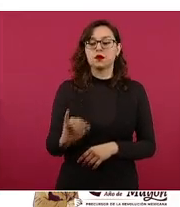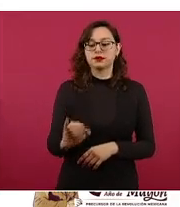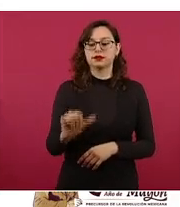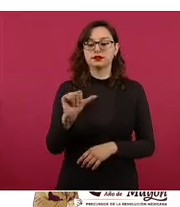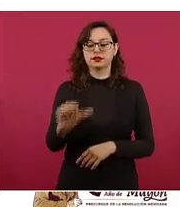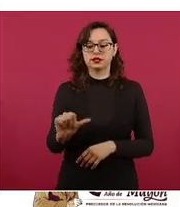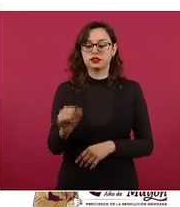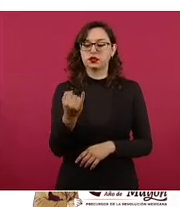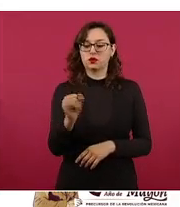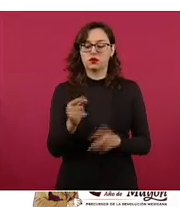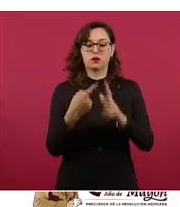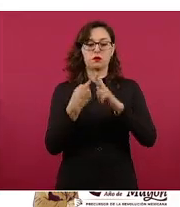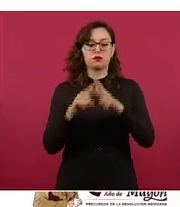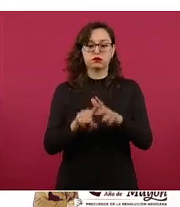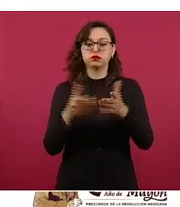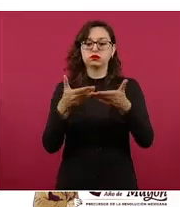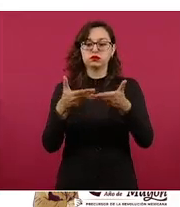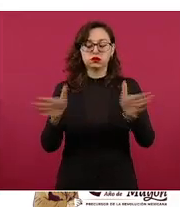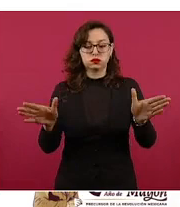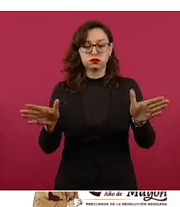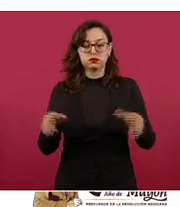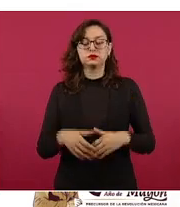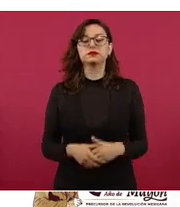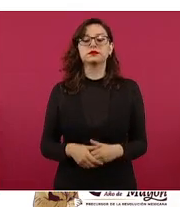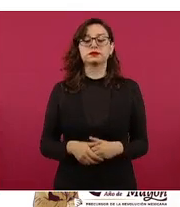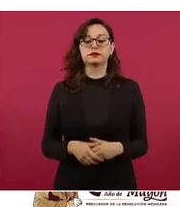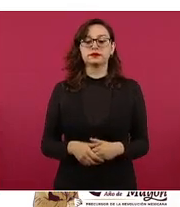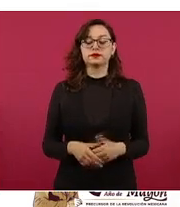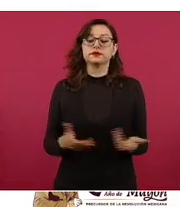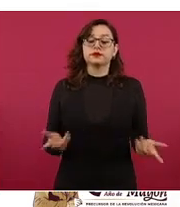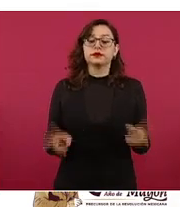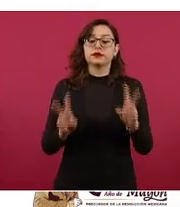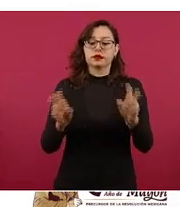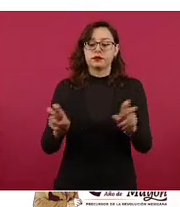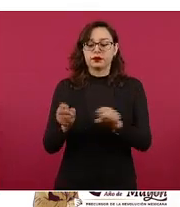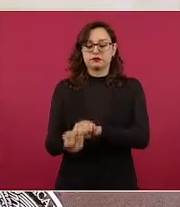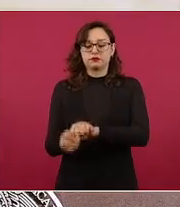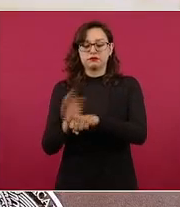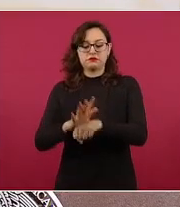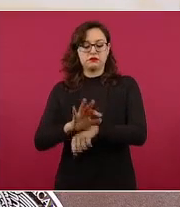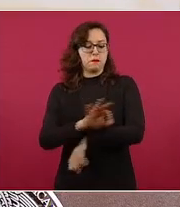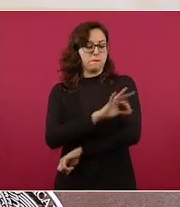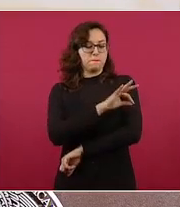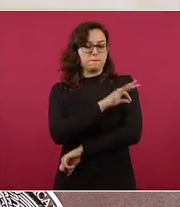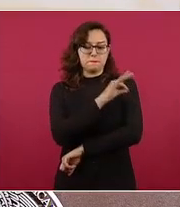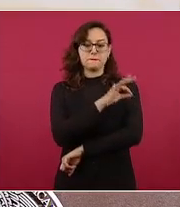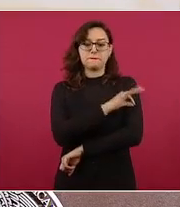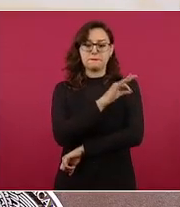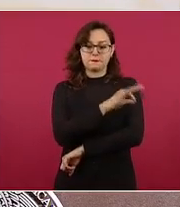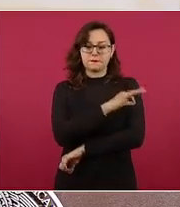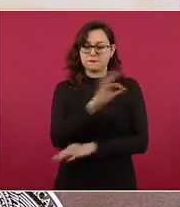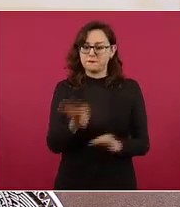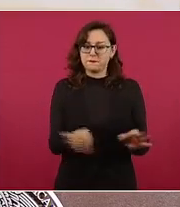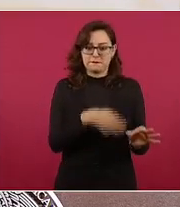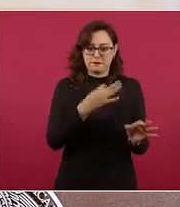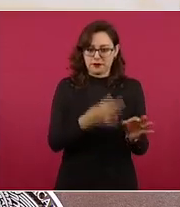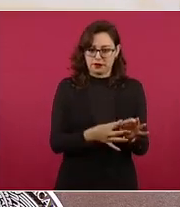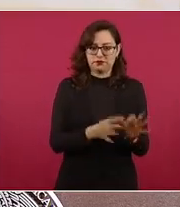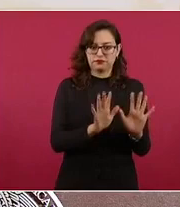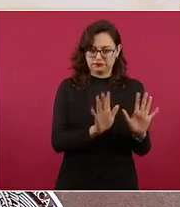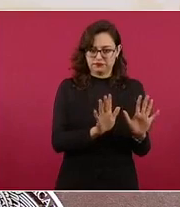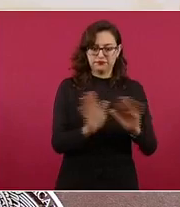de junio. Esto es respecto a la vacunación COVID. Y el otro elemento que ya mencionaba mi maestro,